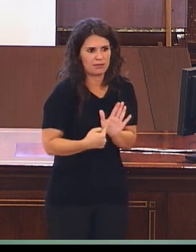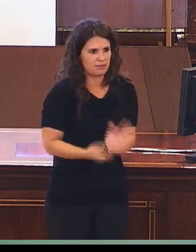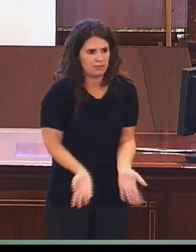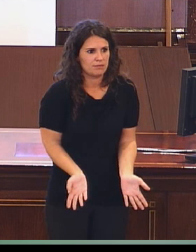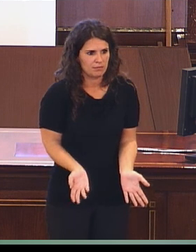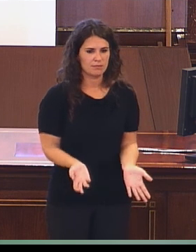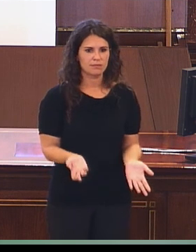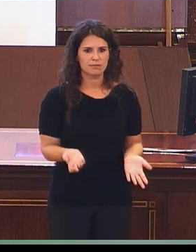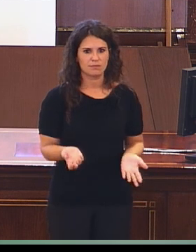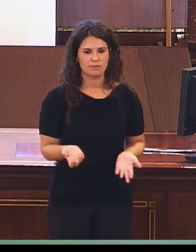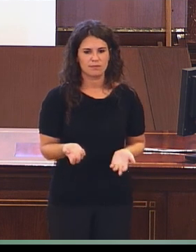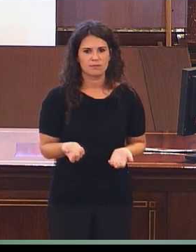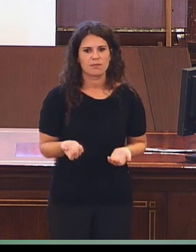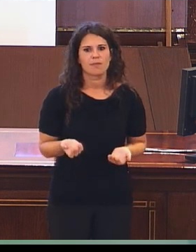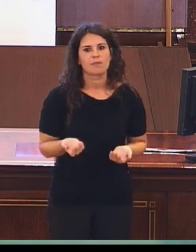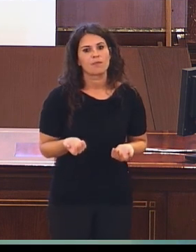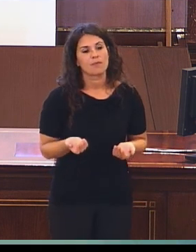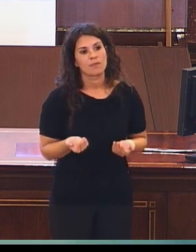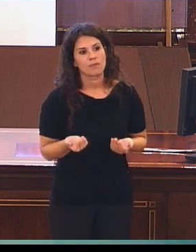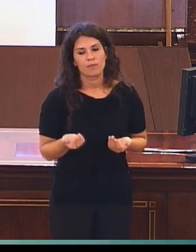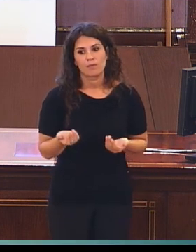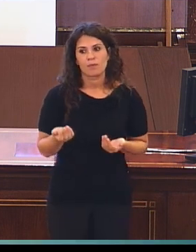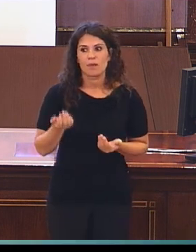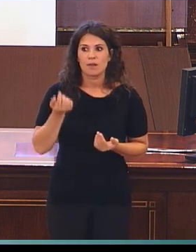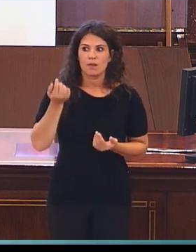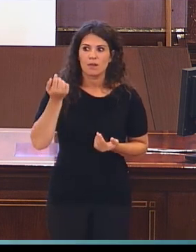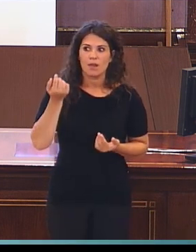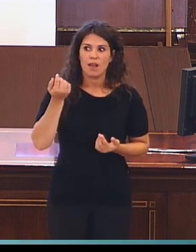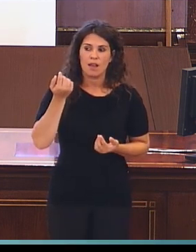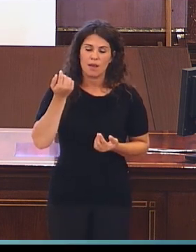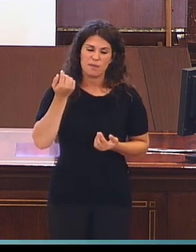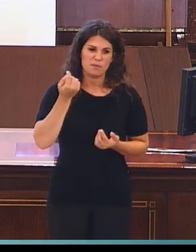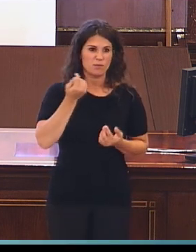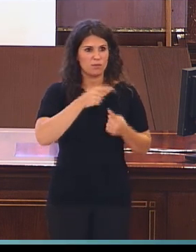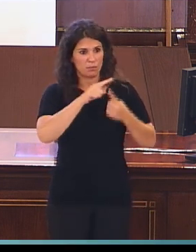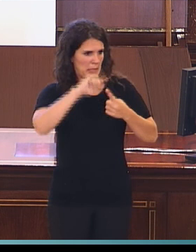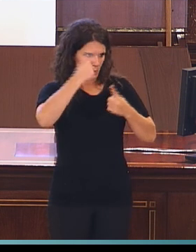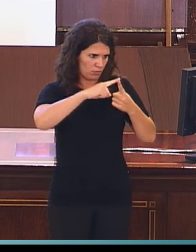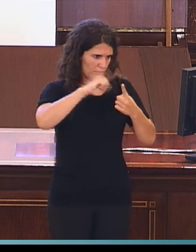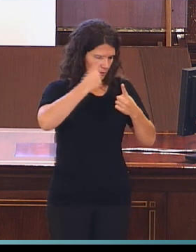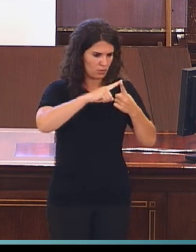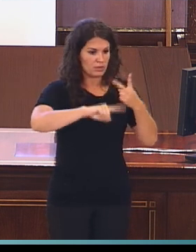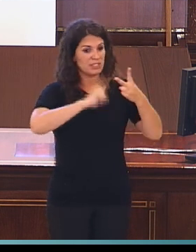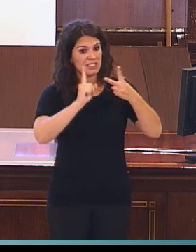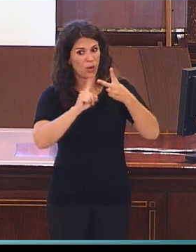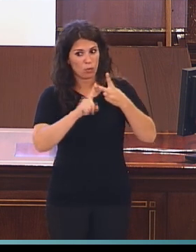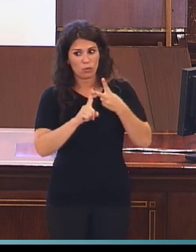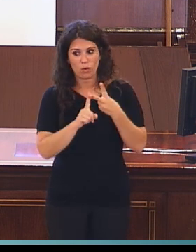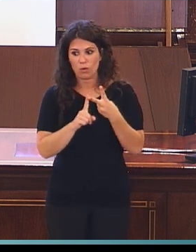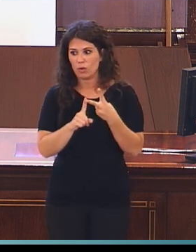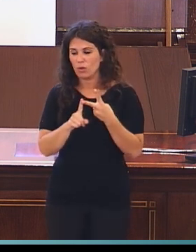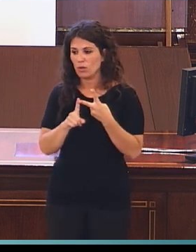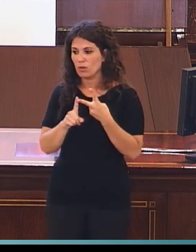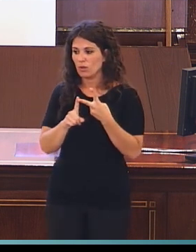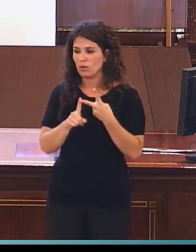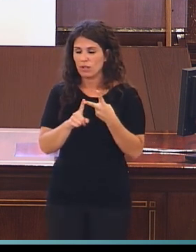Una bastante menor proporción de artículos han estado dedicados a los efectos que tiene el usar una lengua